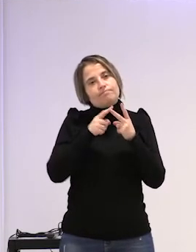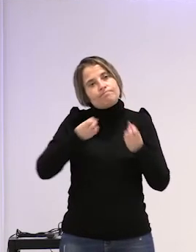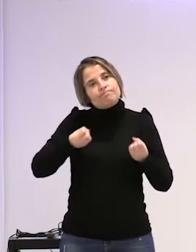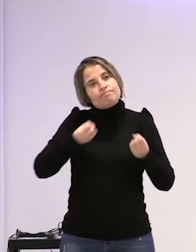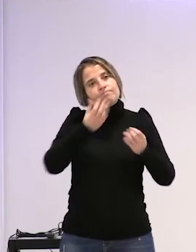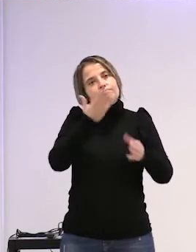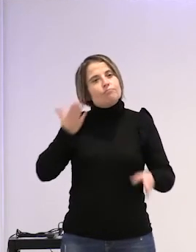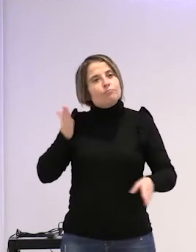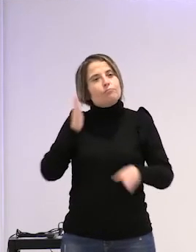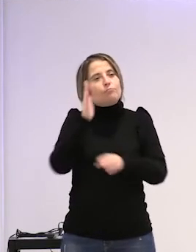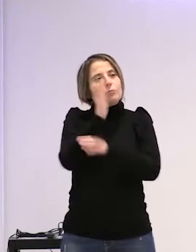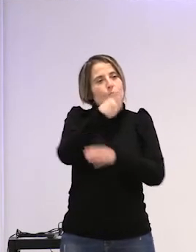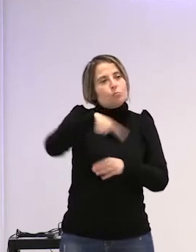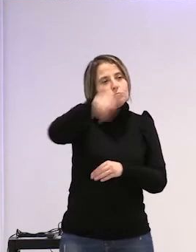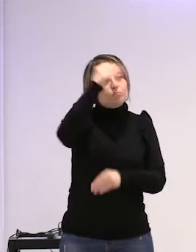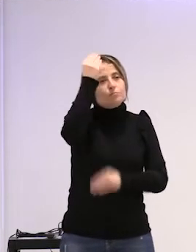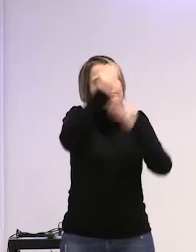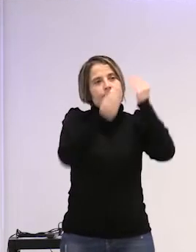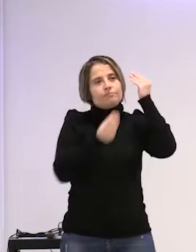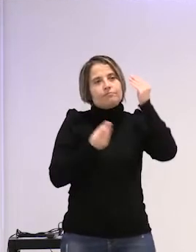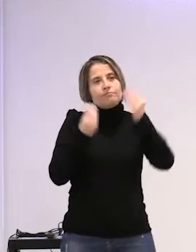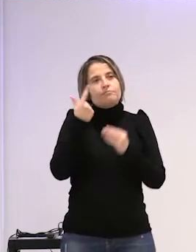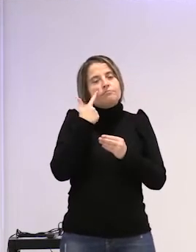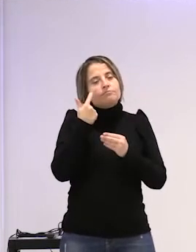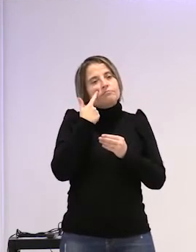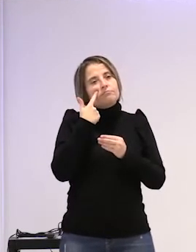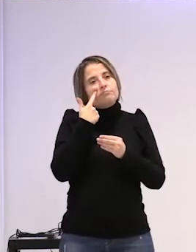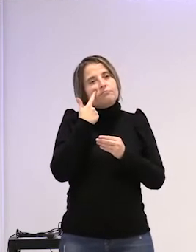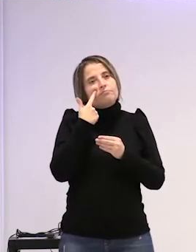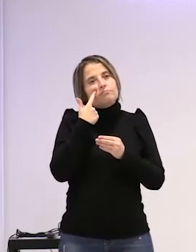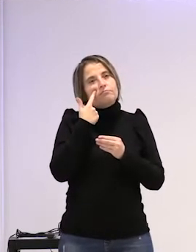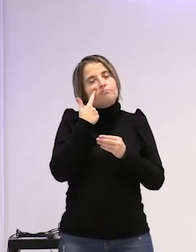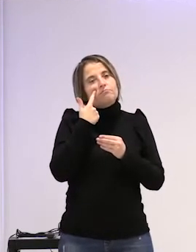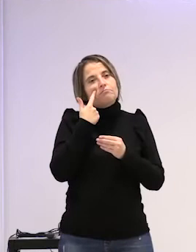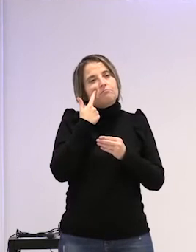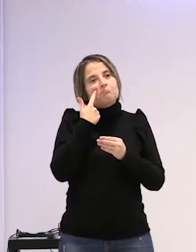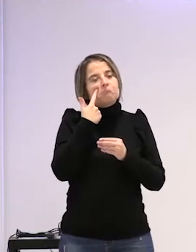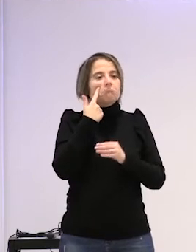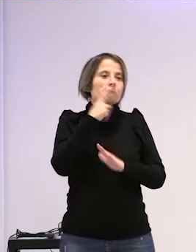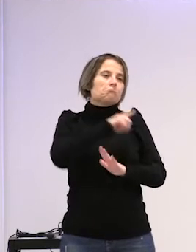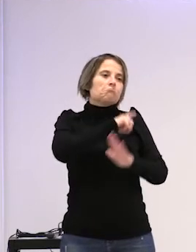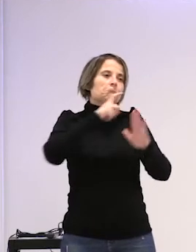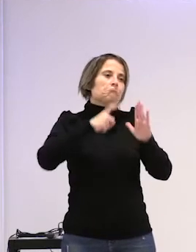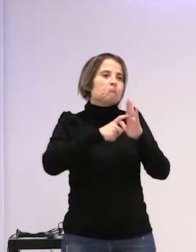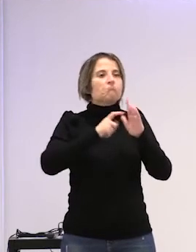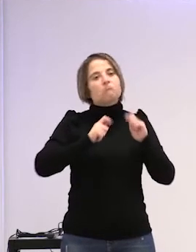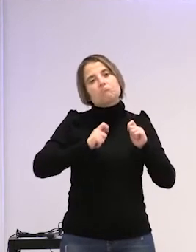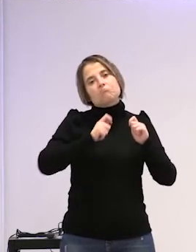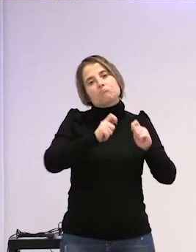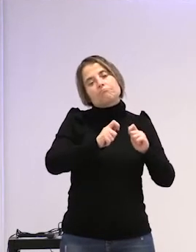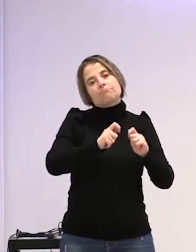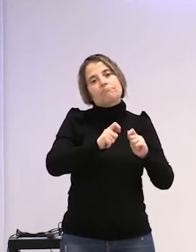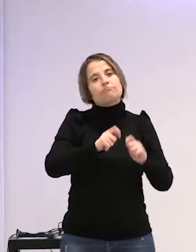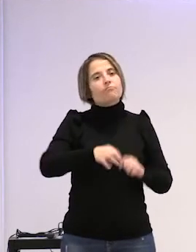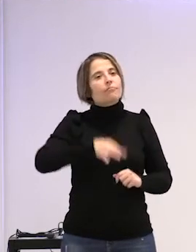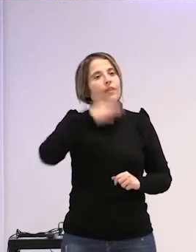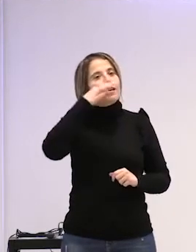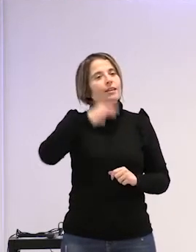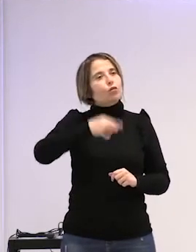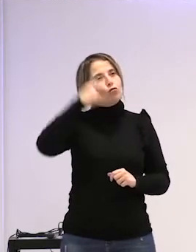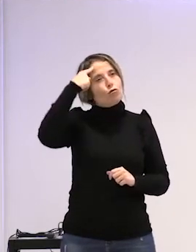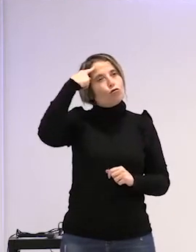proponer para que también lo pensemos es la legitimación que da los llamados discursos